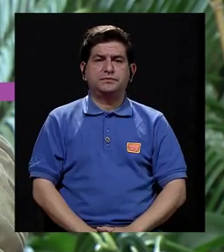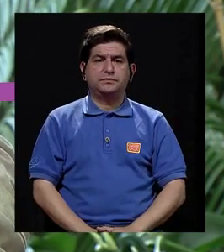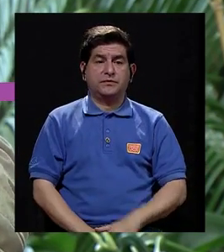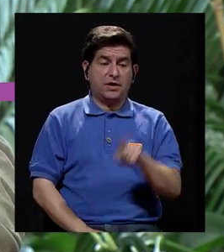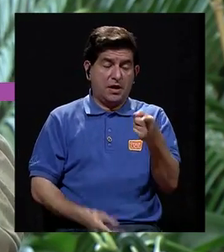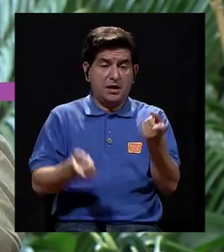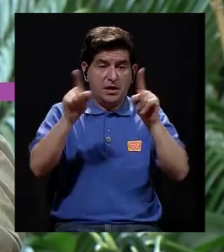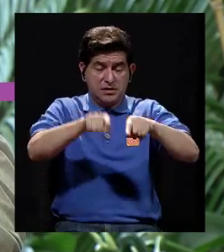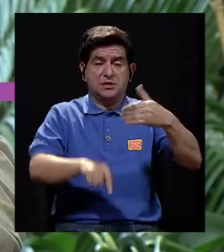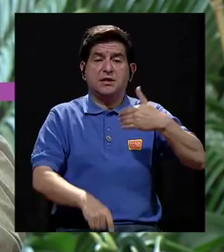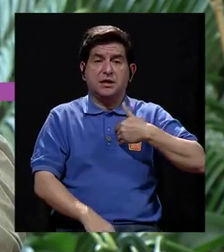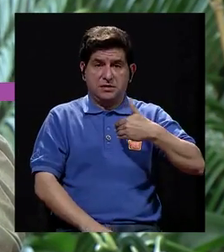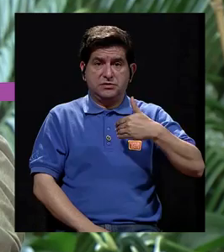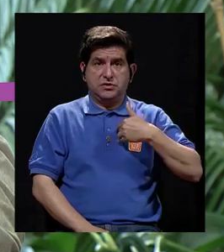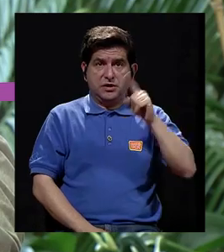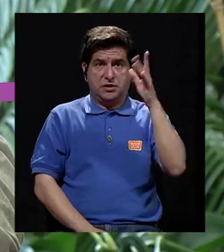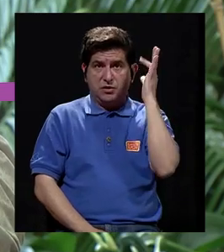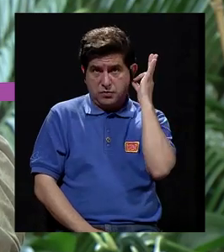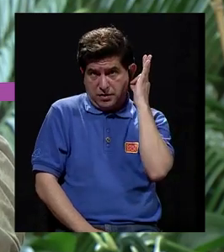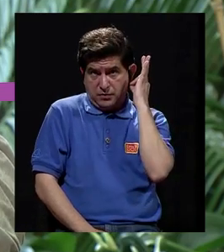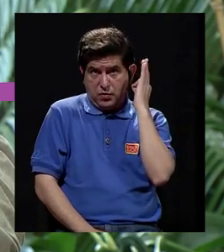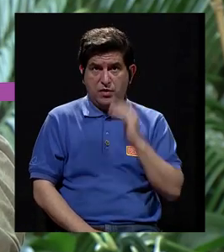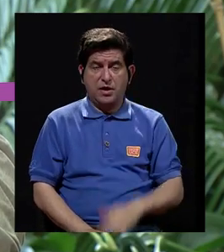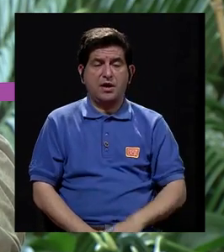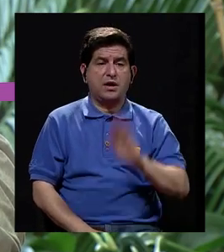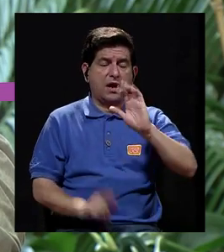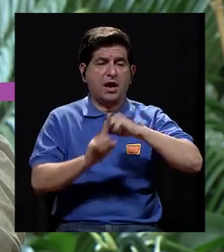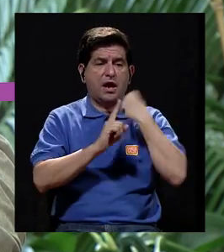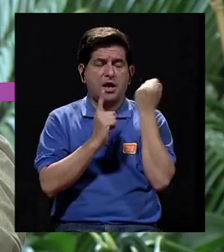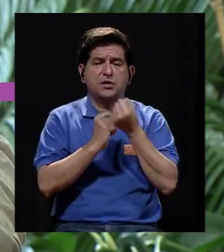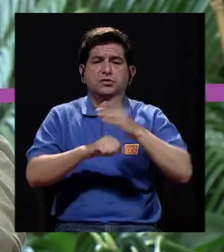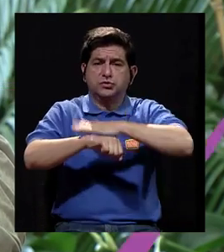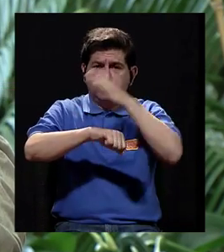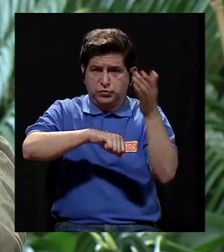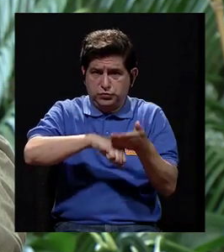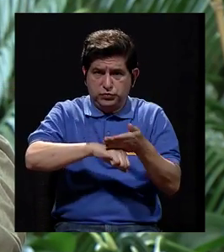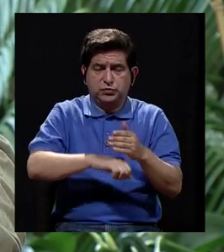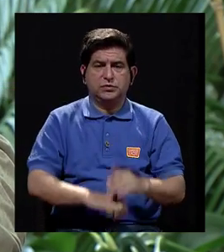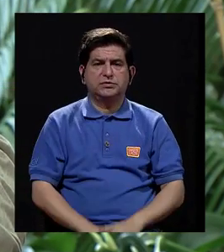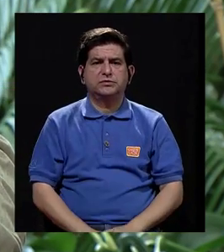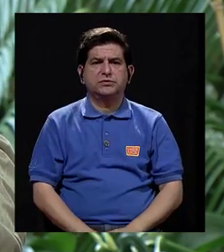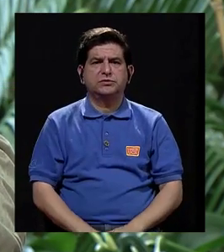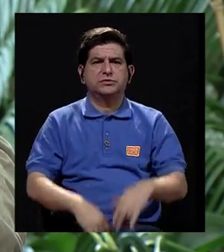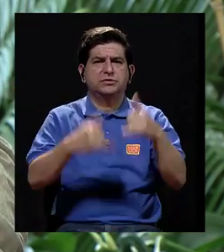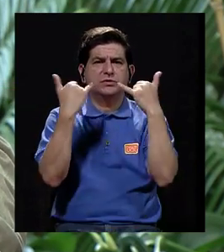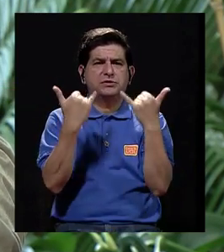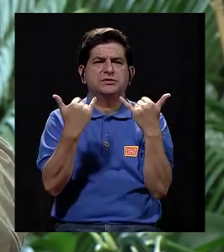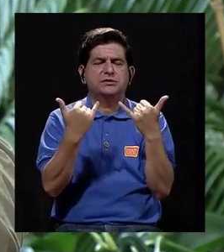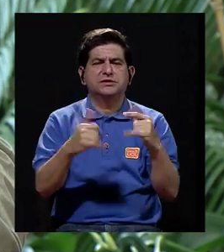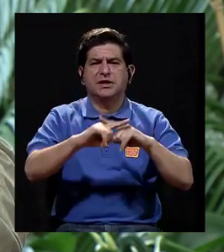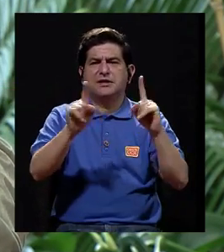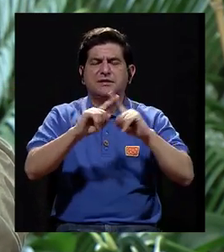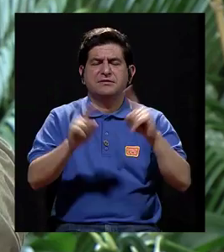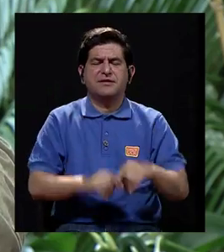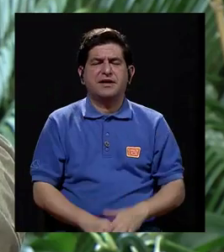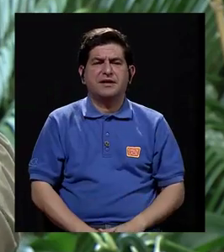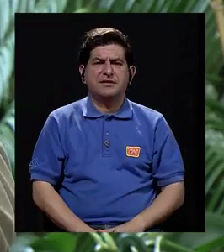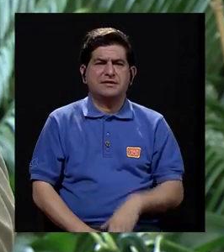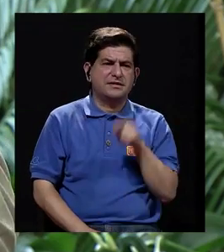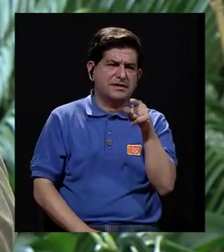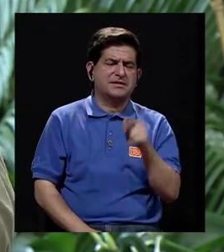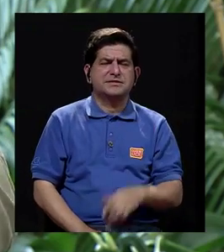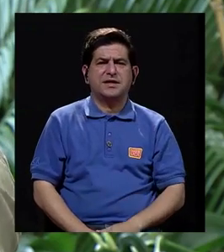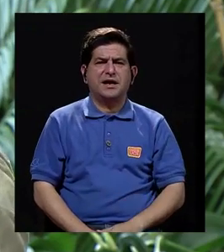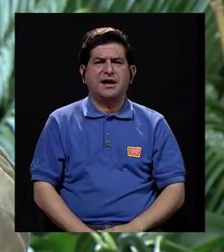debe de tener una mujer en su estado de embarazo. Porque ya muchas ingresan al